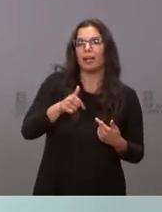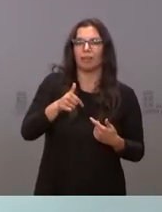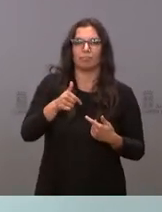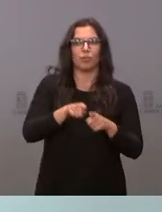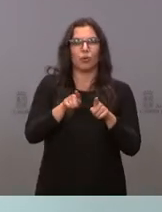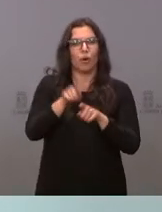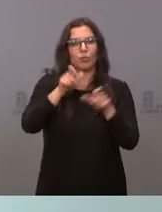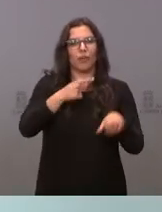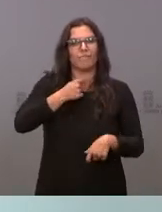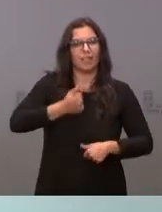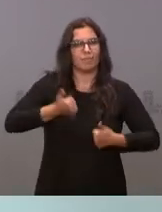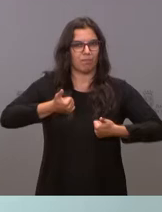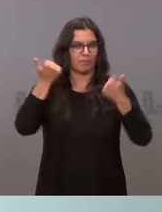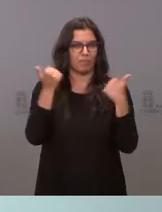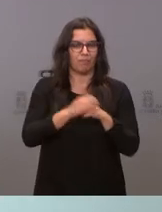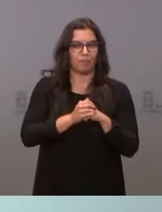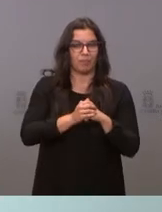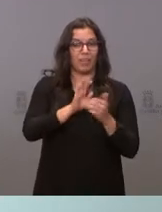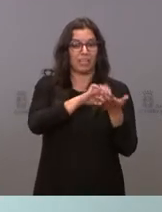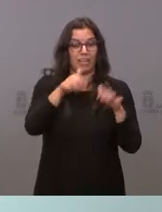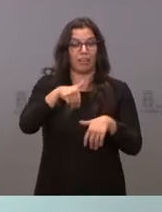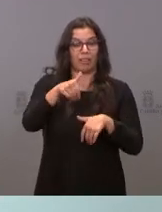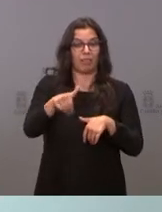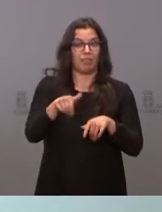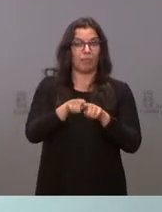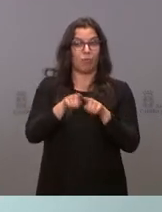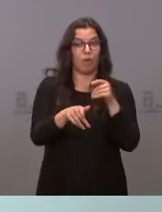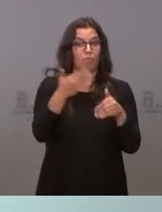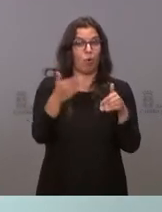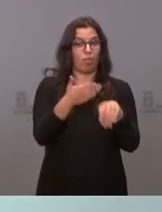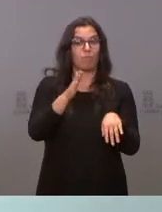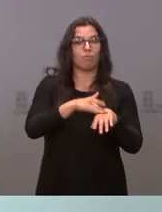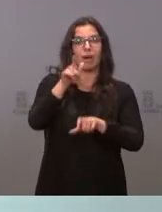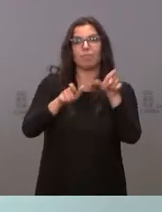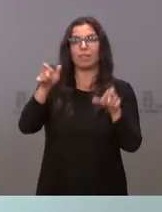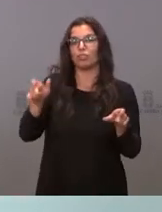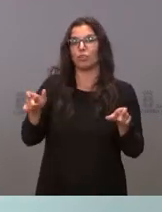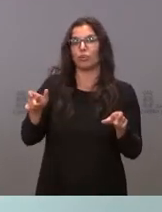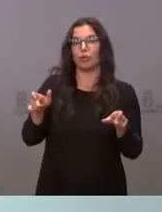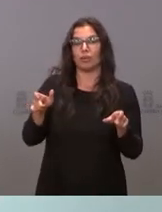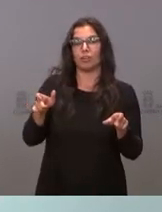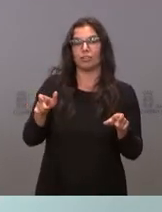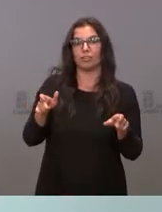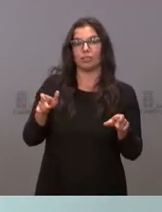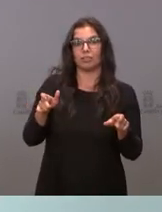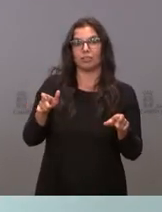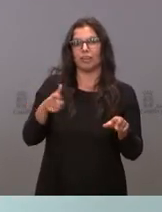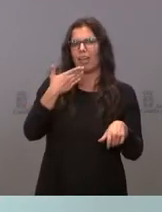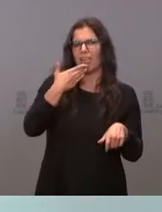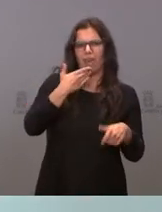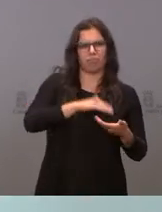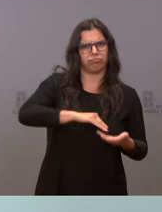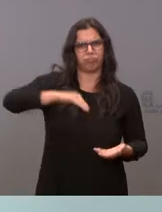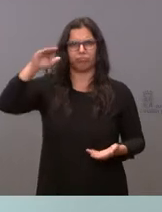Castilla y León se va a poner de moda para todas las personas, para las personas de todas las edades